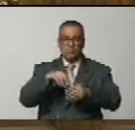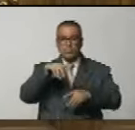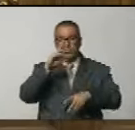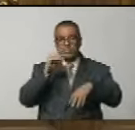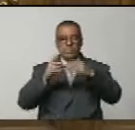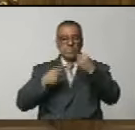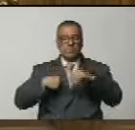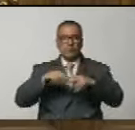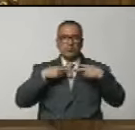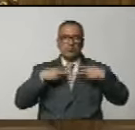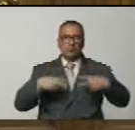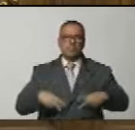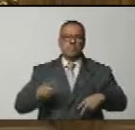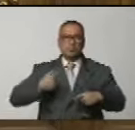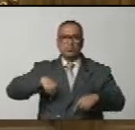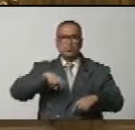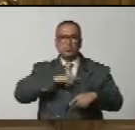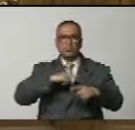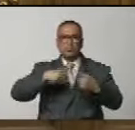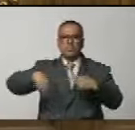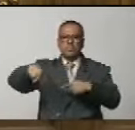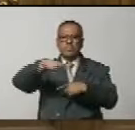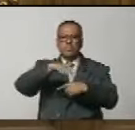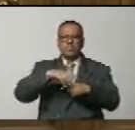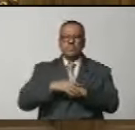nuestras vidas y nuestro entorno.